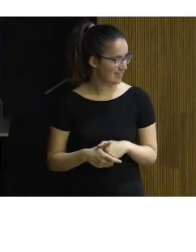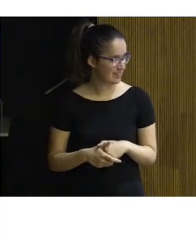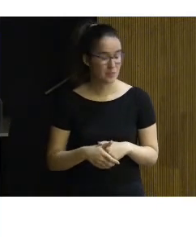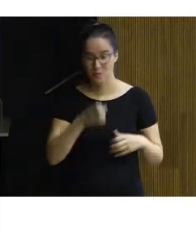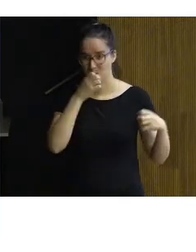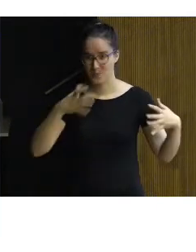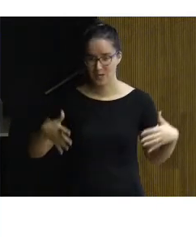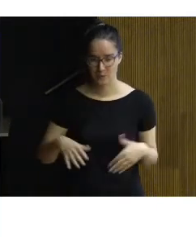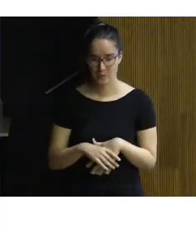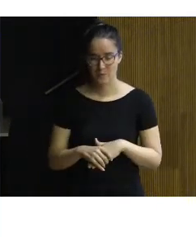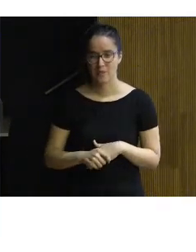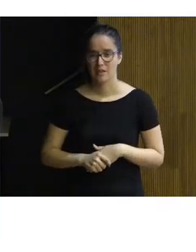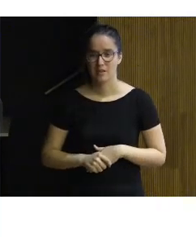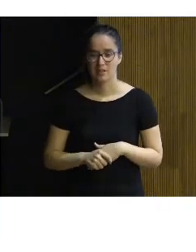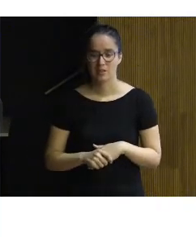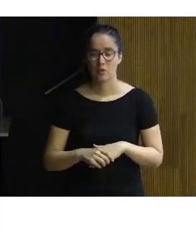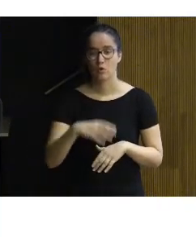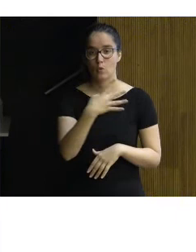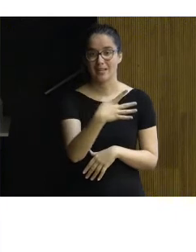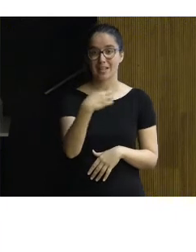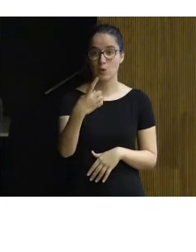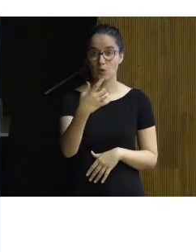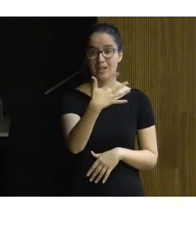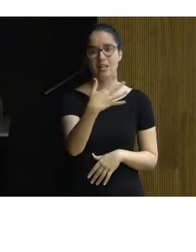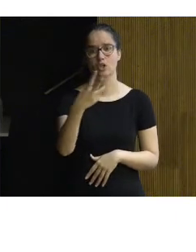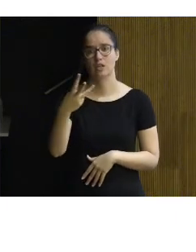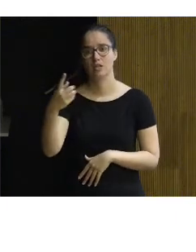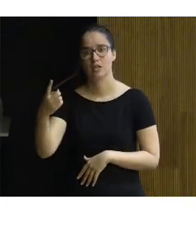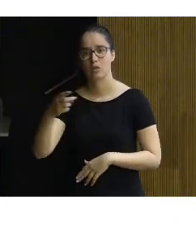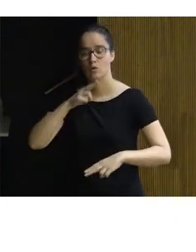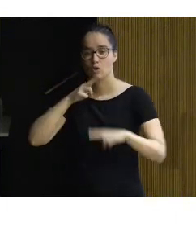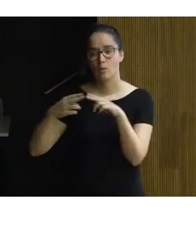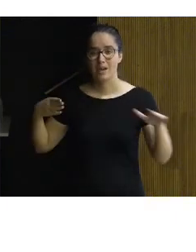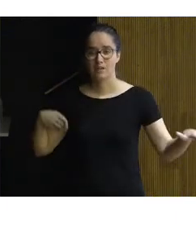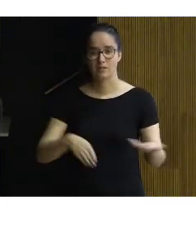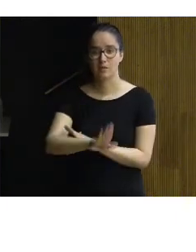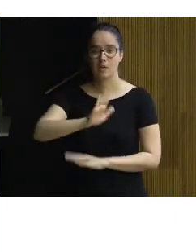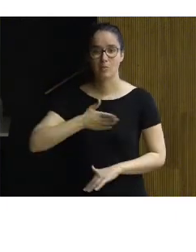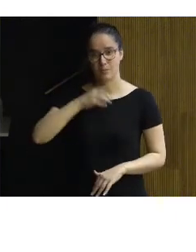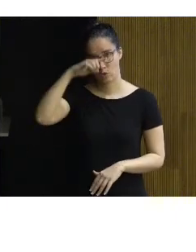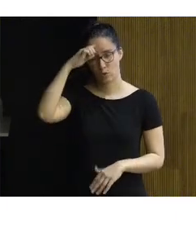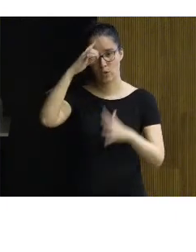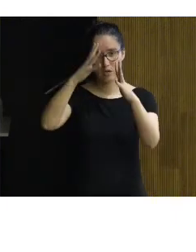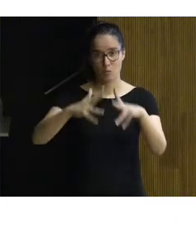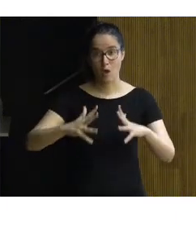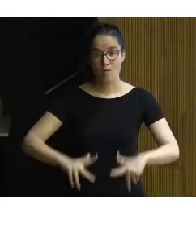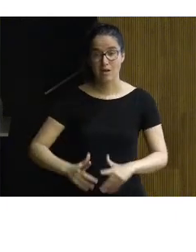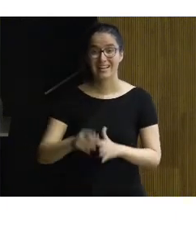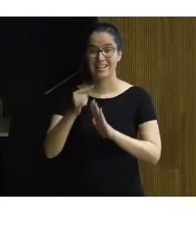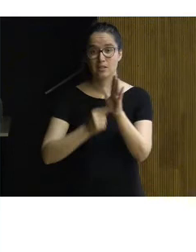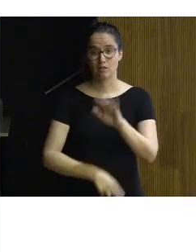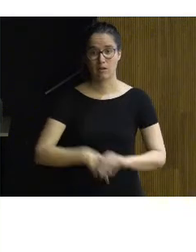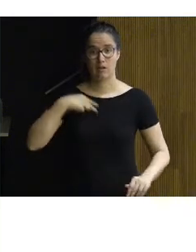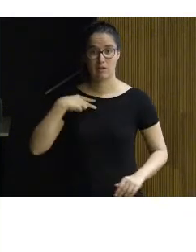Bueno, es el 41-531 y se llama Accesividad al patrimonio cultural inmueble, criterios